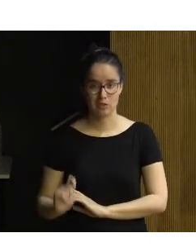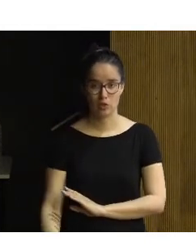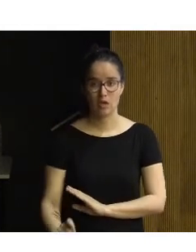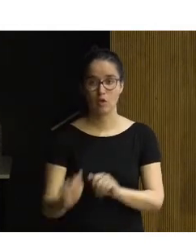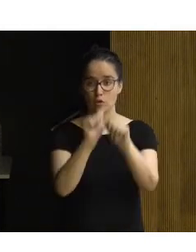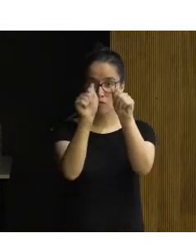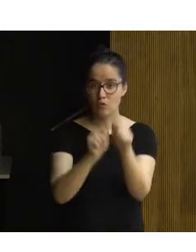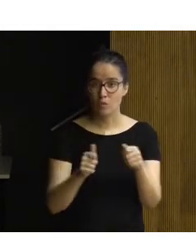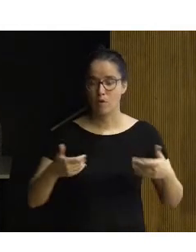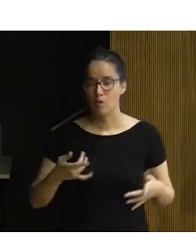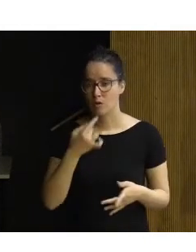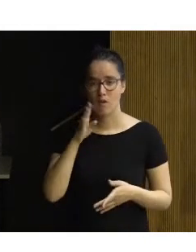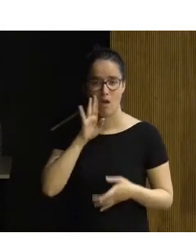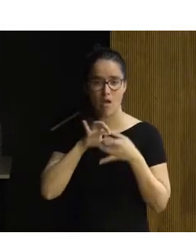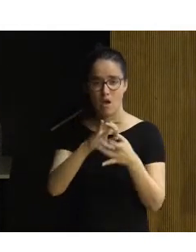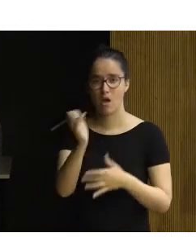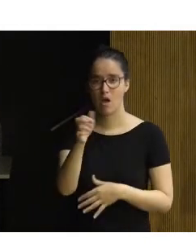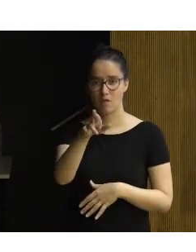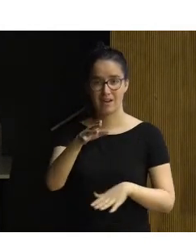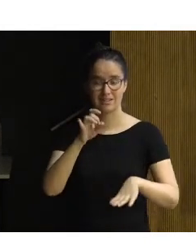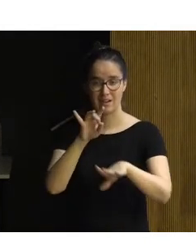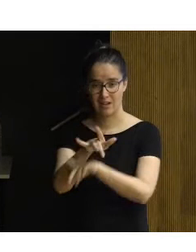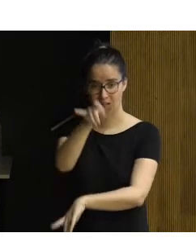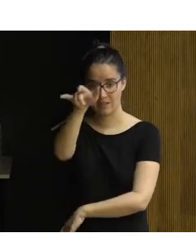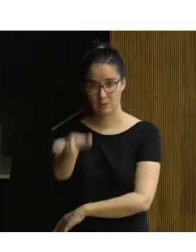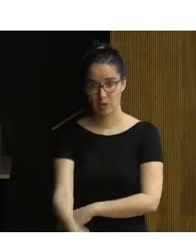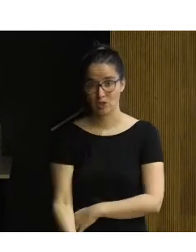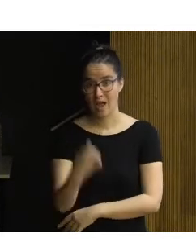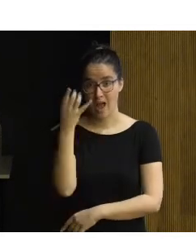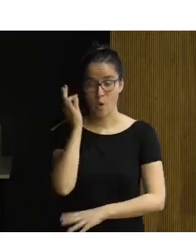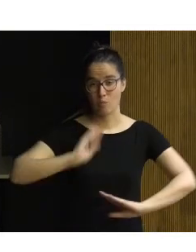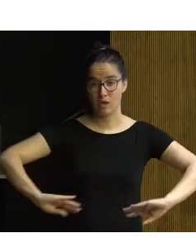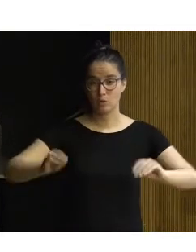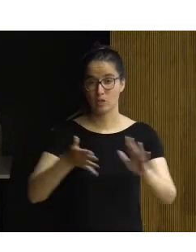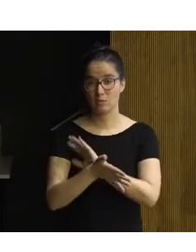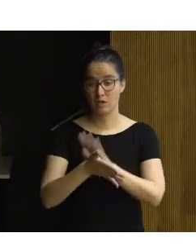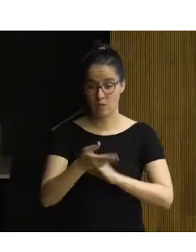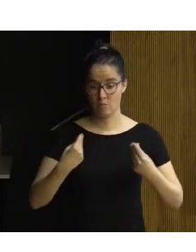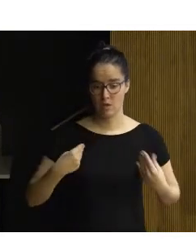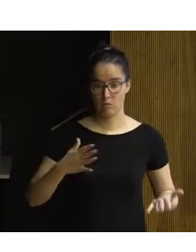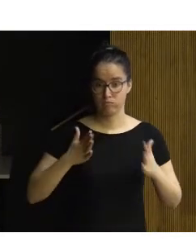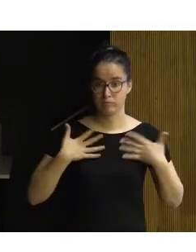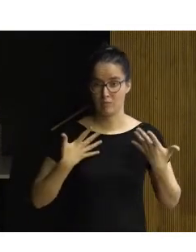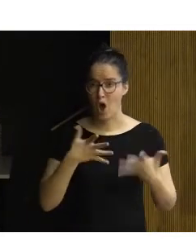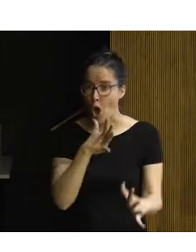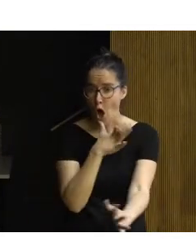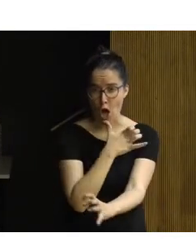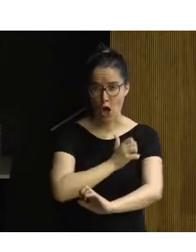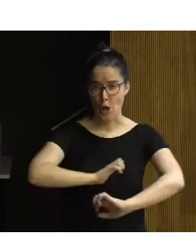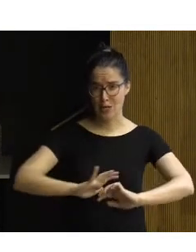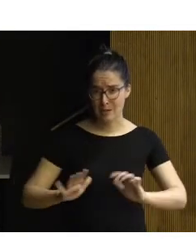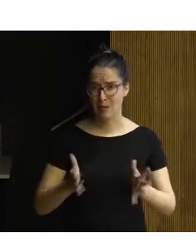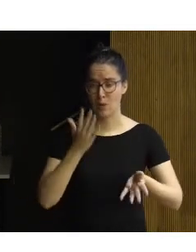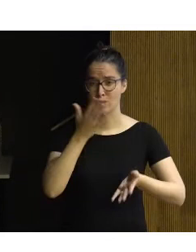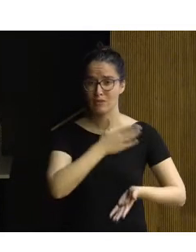un poco enlazando con lo que comentaba Javier, de esa carta, de esa persona que explica cómo su vida se convierte de pronto en un infierno cuando